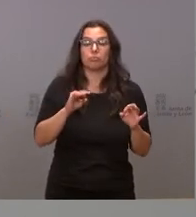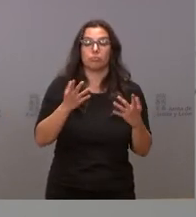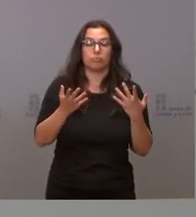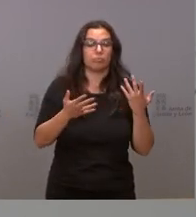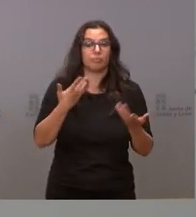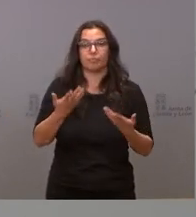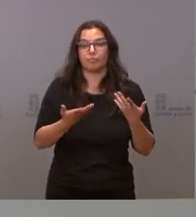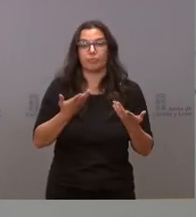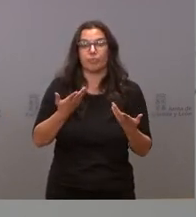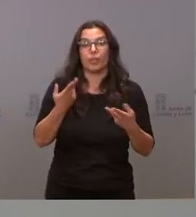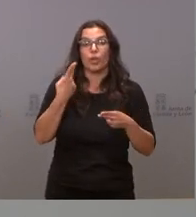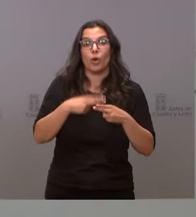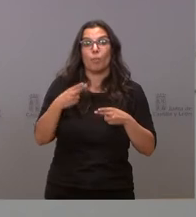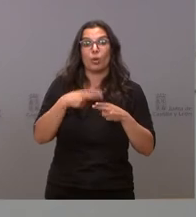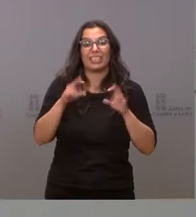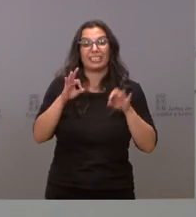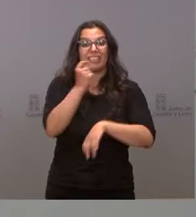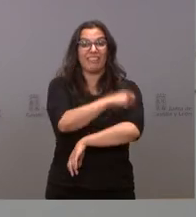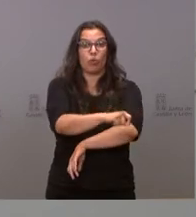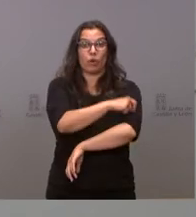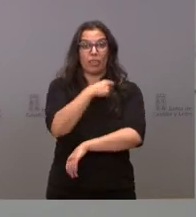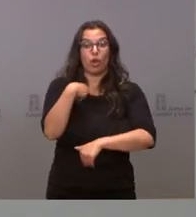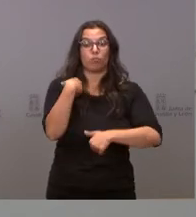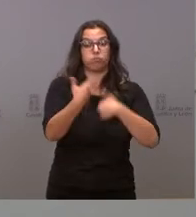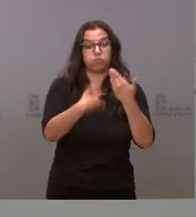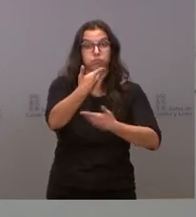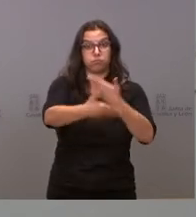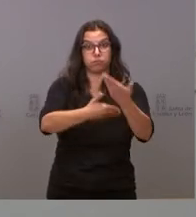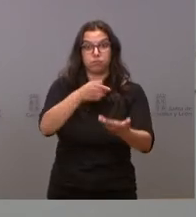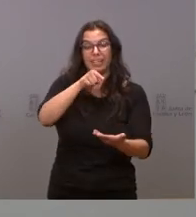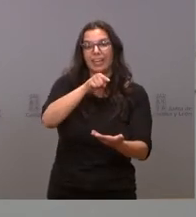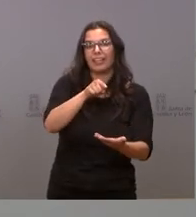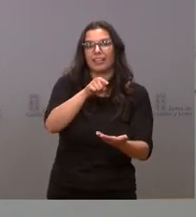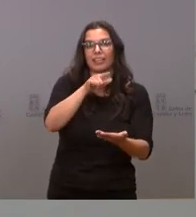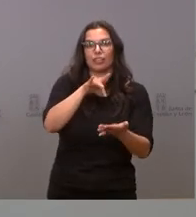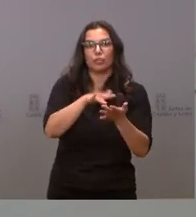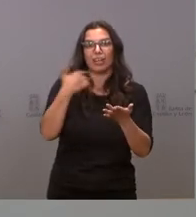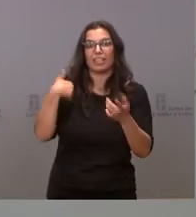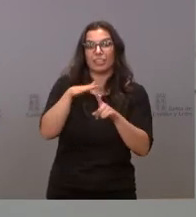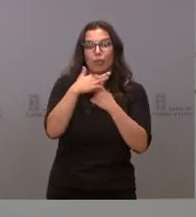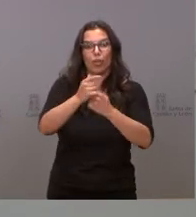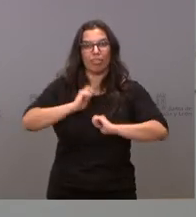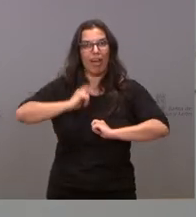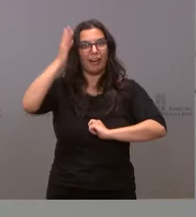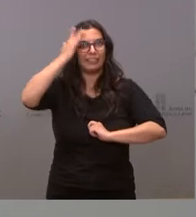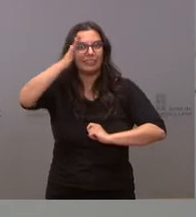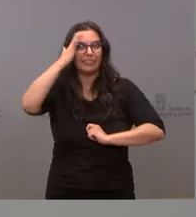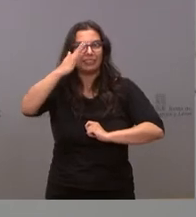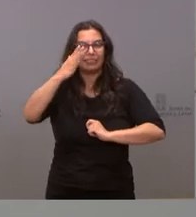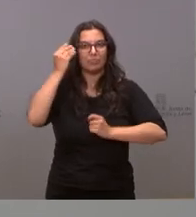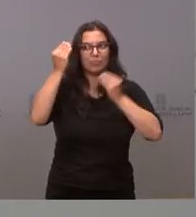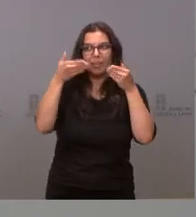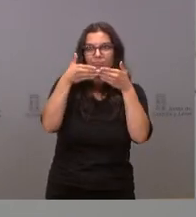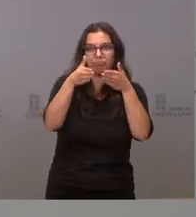política de vacunación ha sido una situación abierta a la esperanza de nuestra